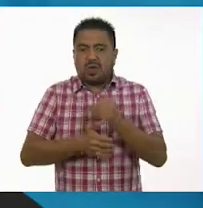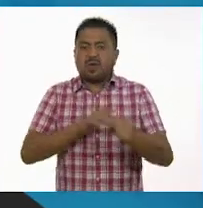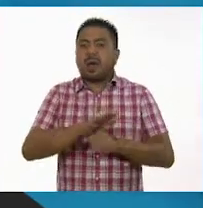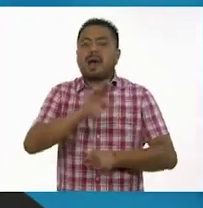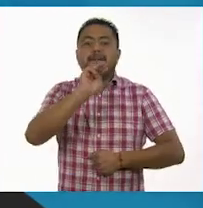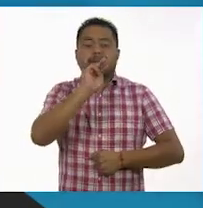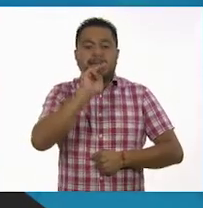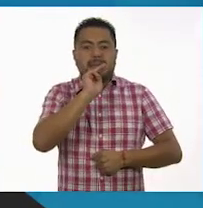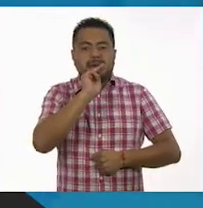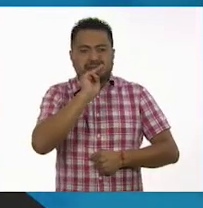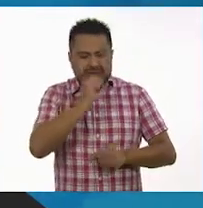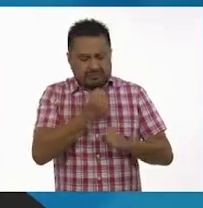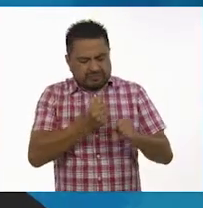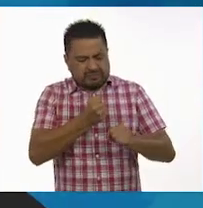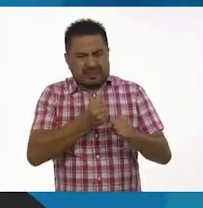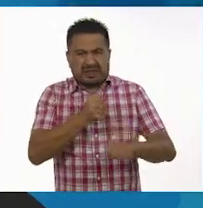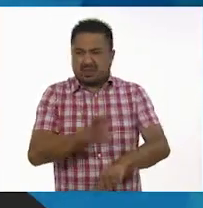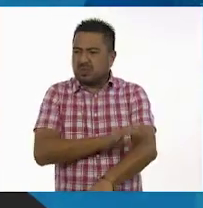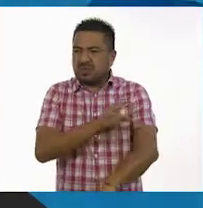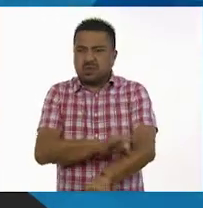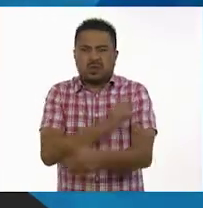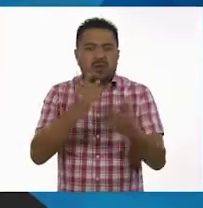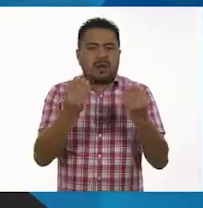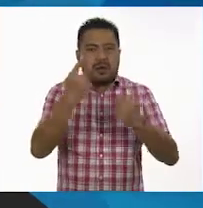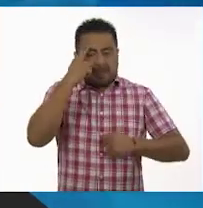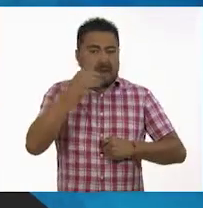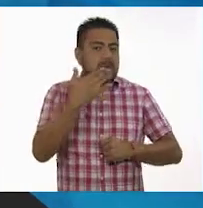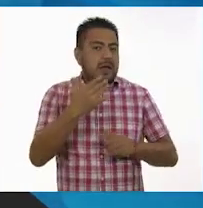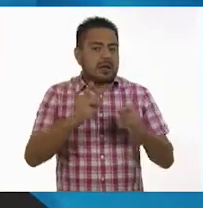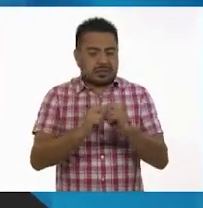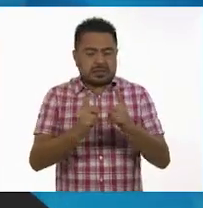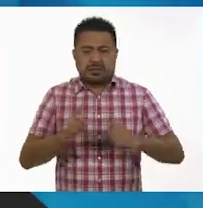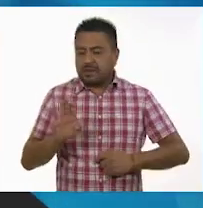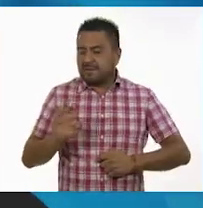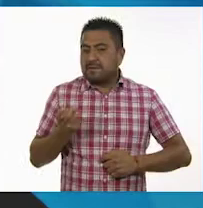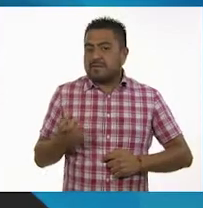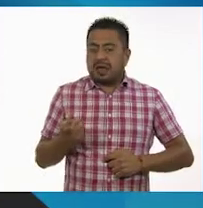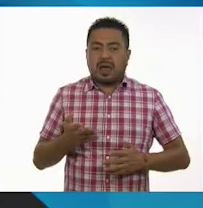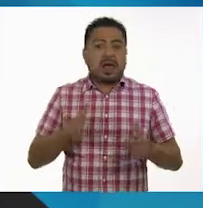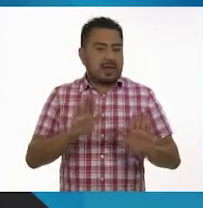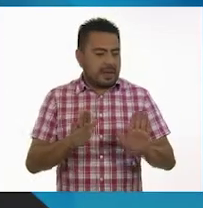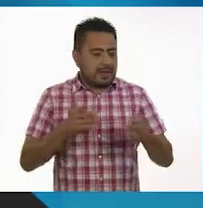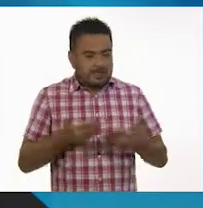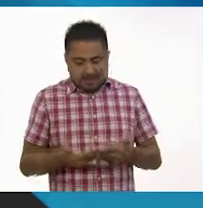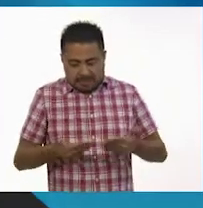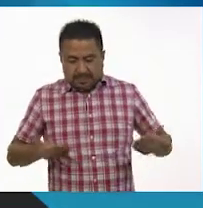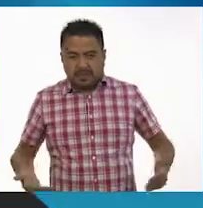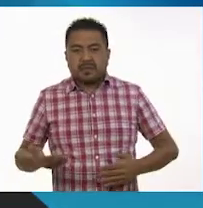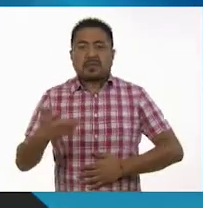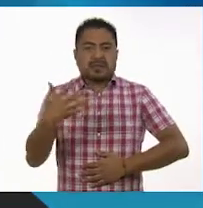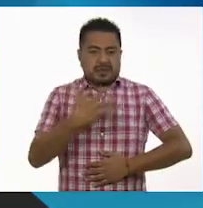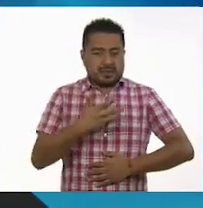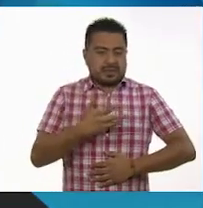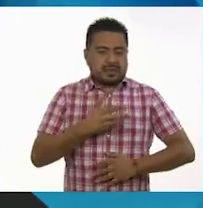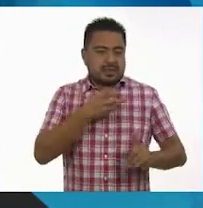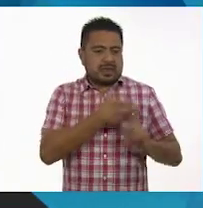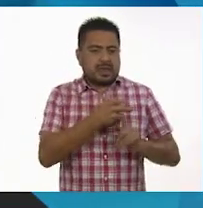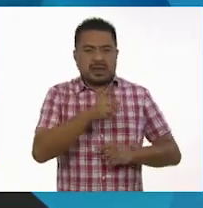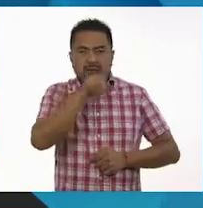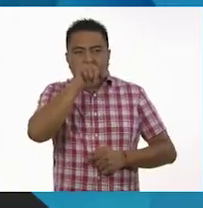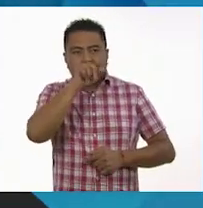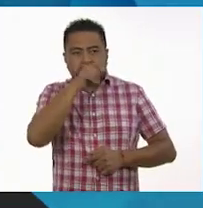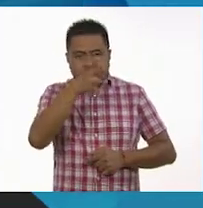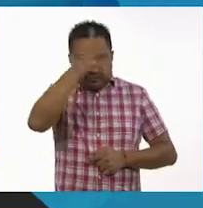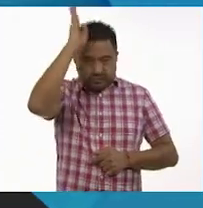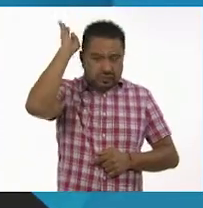madre gasta muchísima energía para el buen desarrollo del bebé. Ahora, tenemos el caso de una gallina